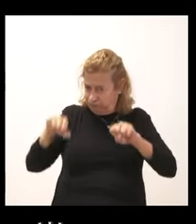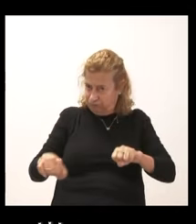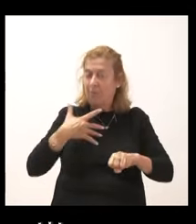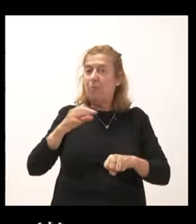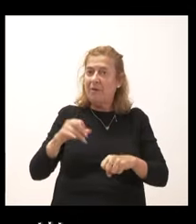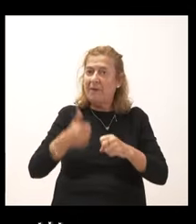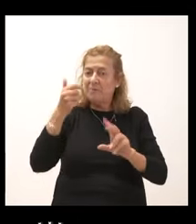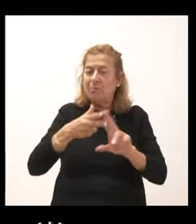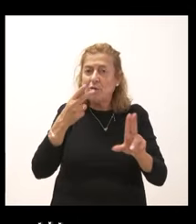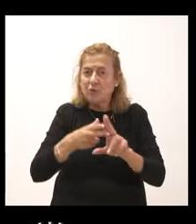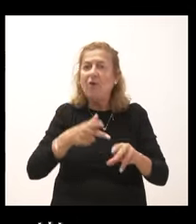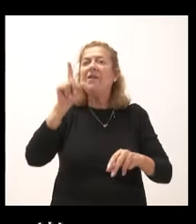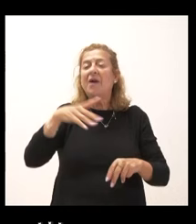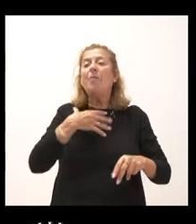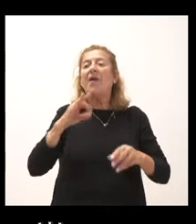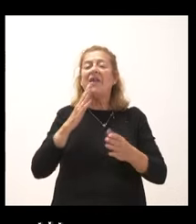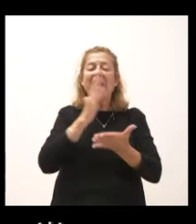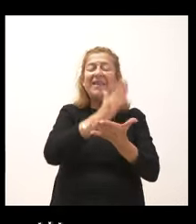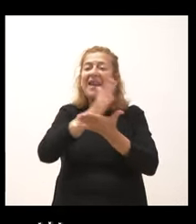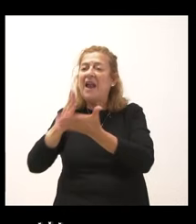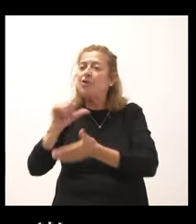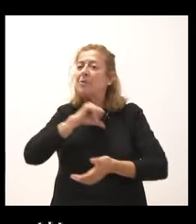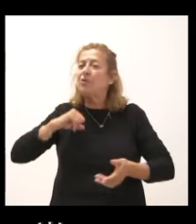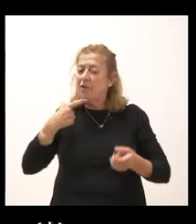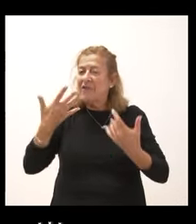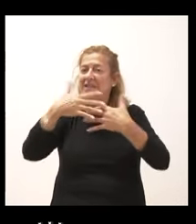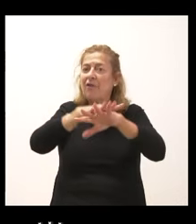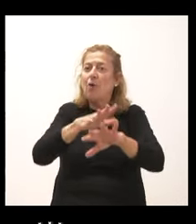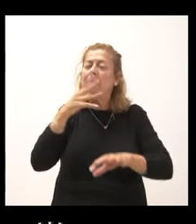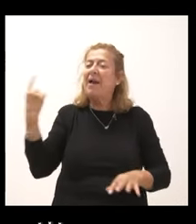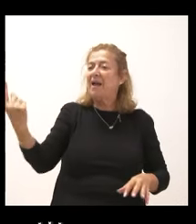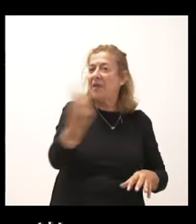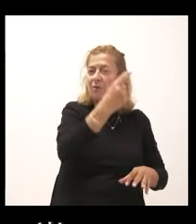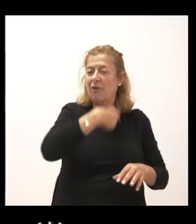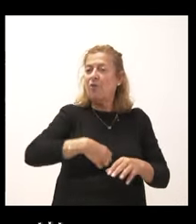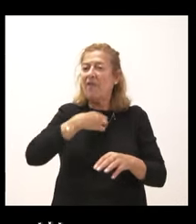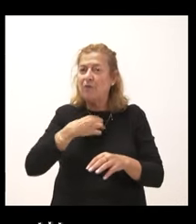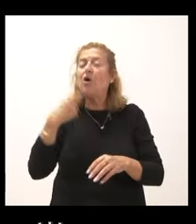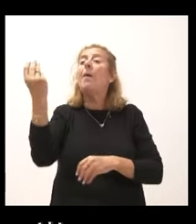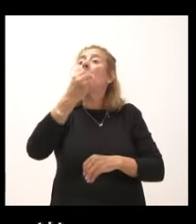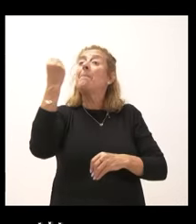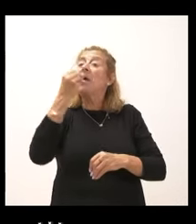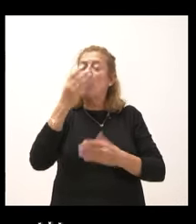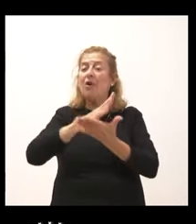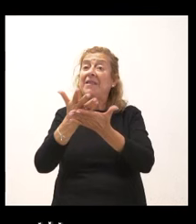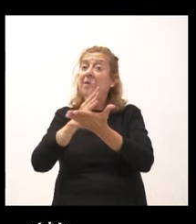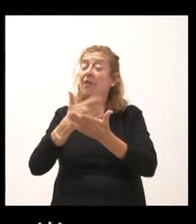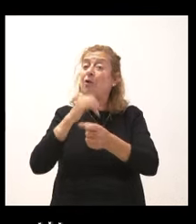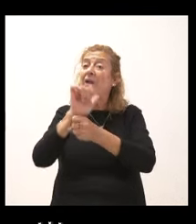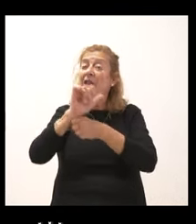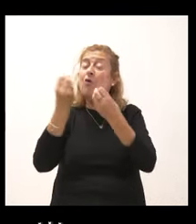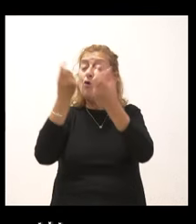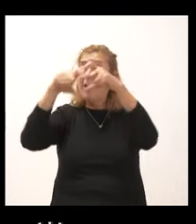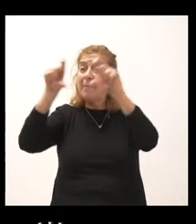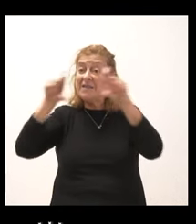Va a haber, por ejemplo, itinerarios personalizados de inserción para los ciudadanos. Va a mejorar la intermediación del EZIL con las empresas.